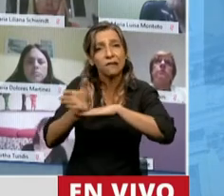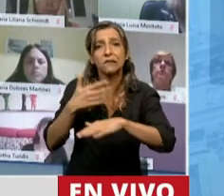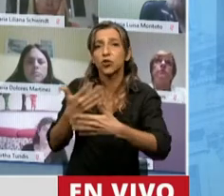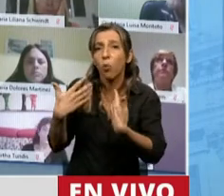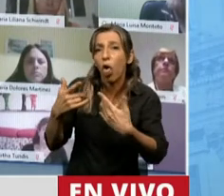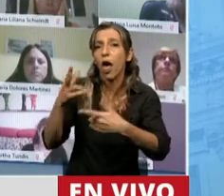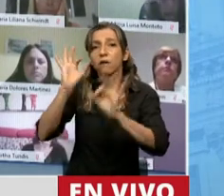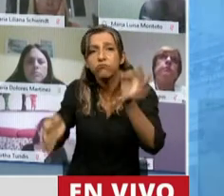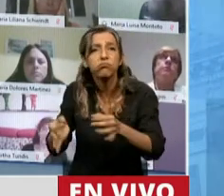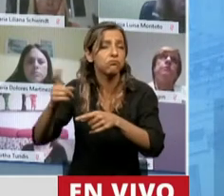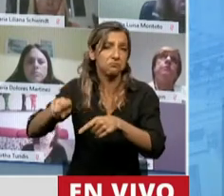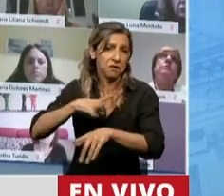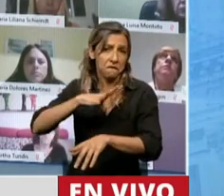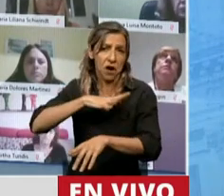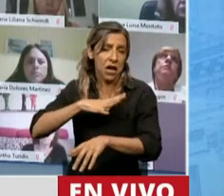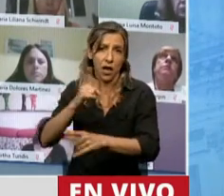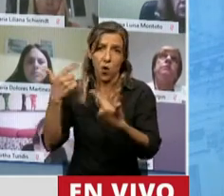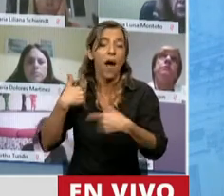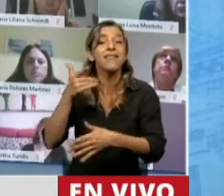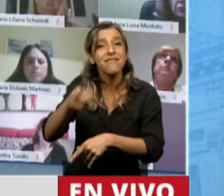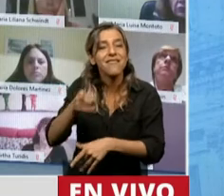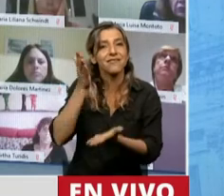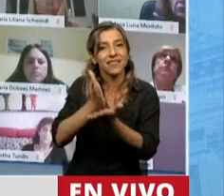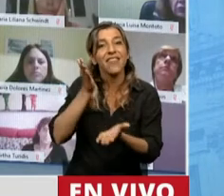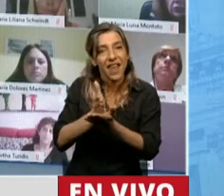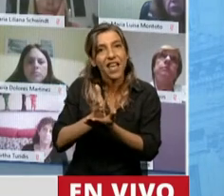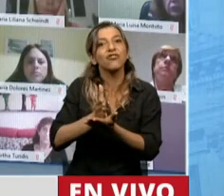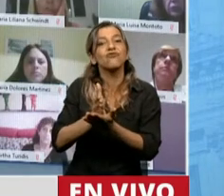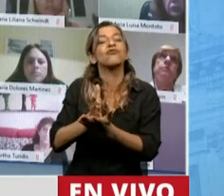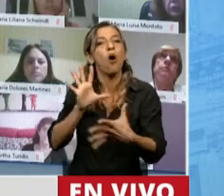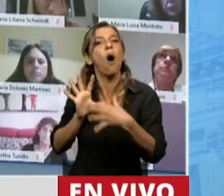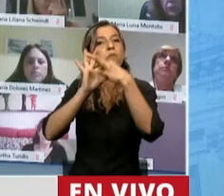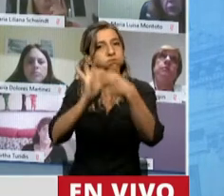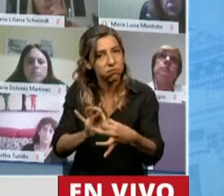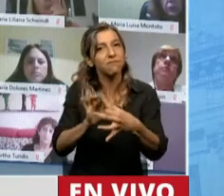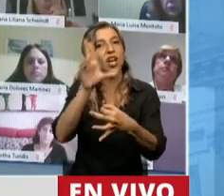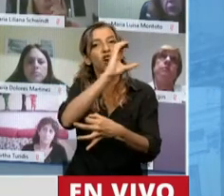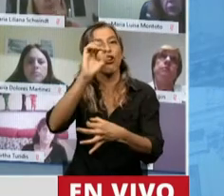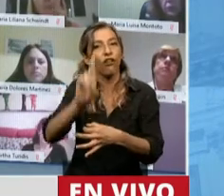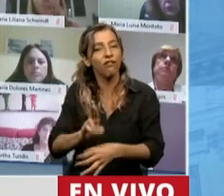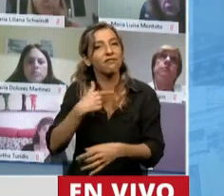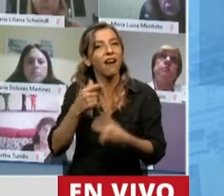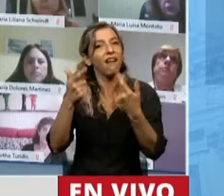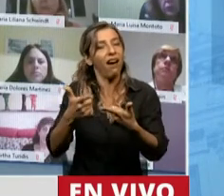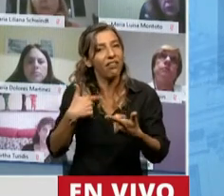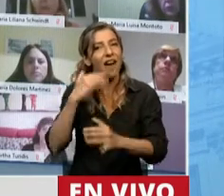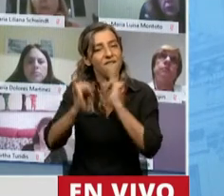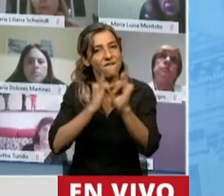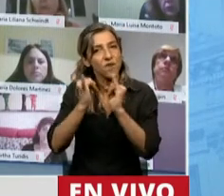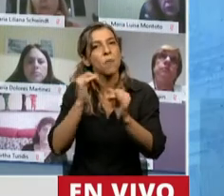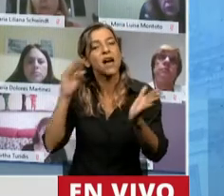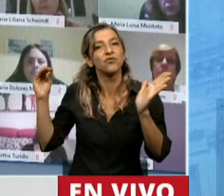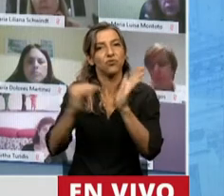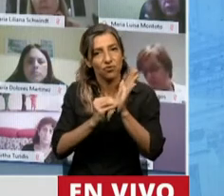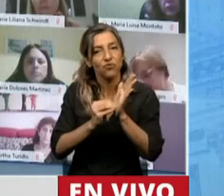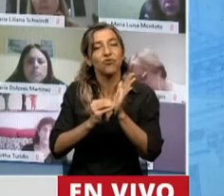y este es uno de los derechos que el Acuerdo de Escazú busca garantizar. Es uno de los requisitos para la transparencia en la